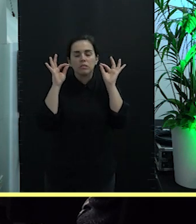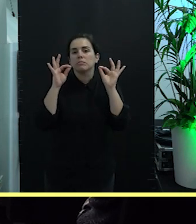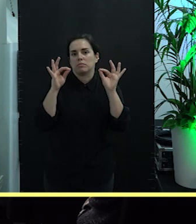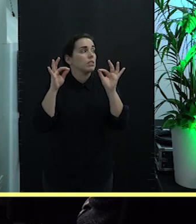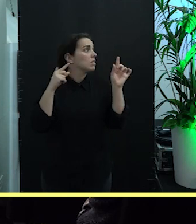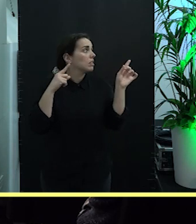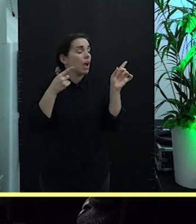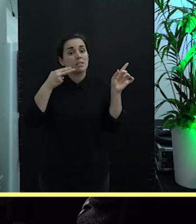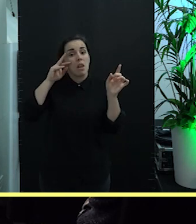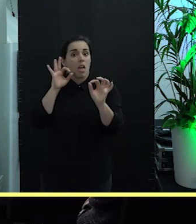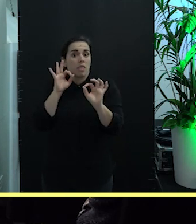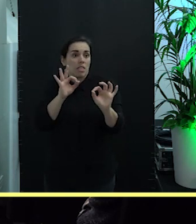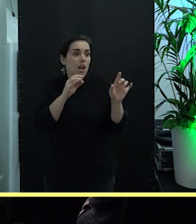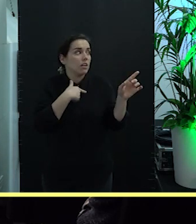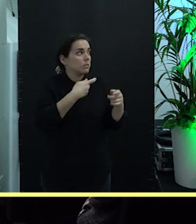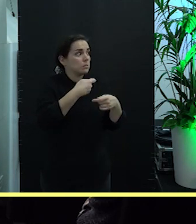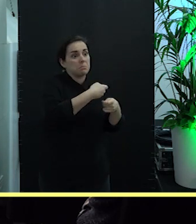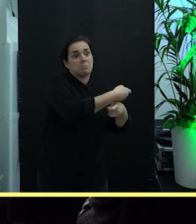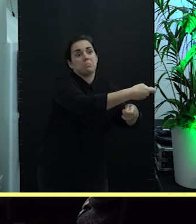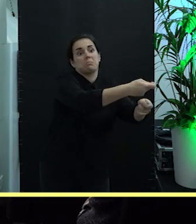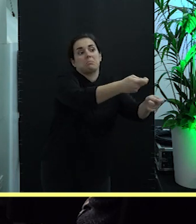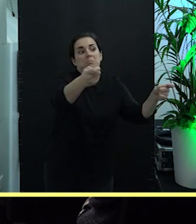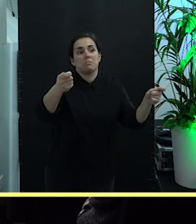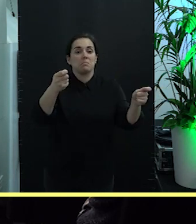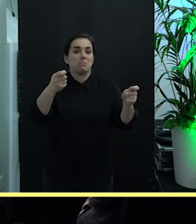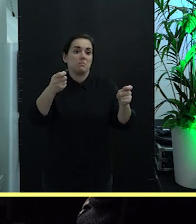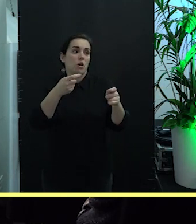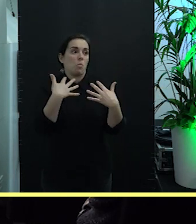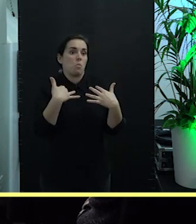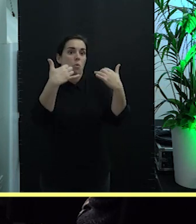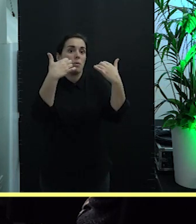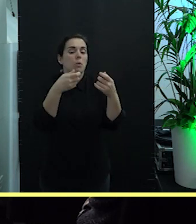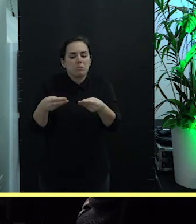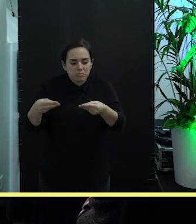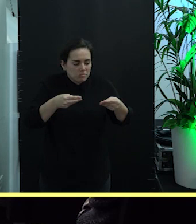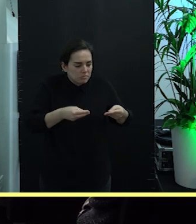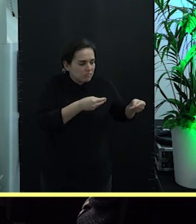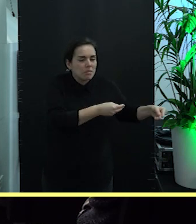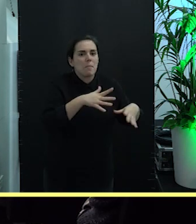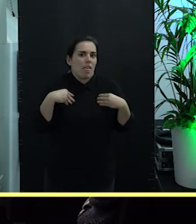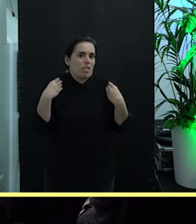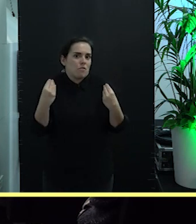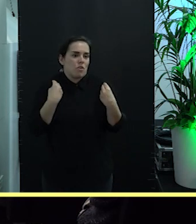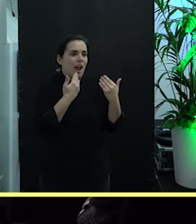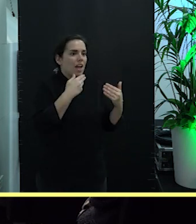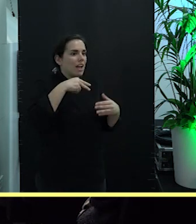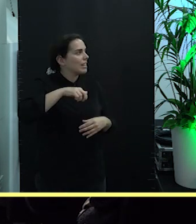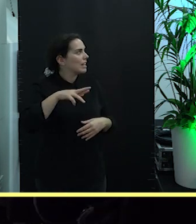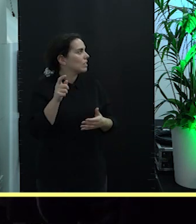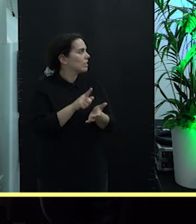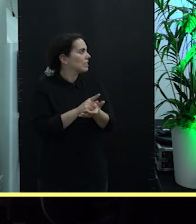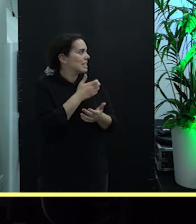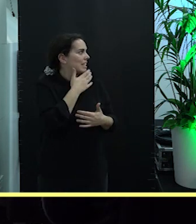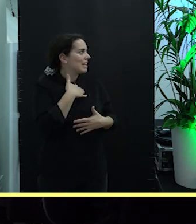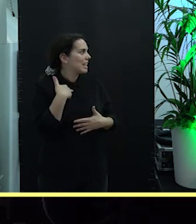y que lo pasen por el público y que lo disfruten y agradecerle a Nerea otra vez bueno si quieres contarnos un